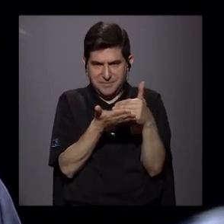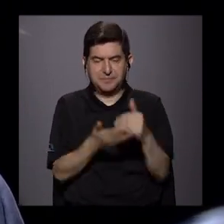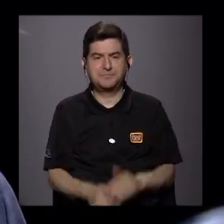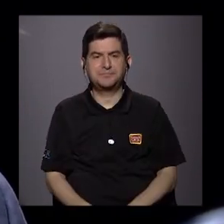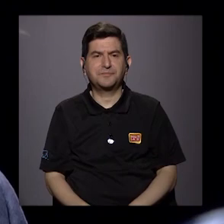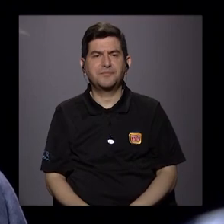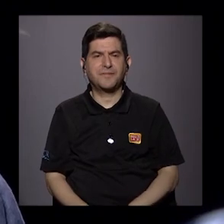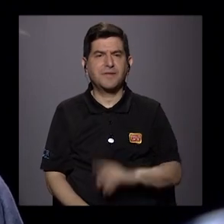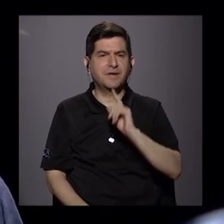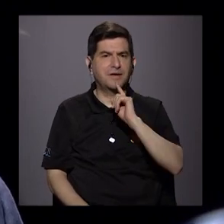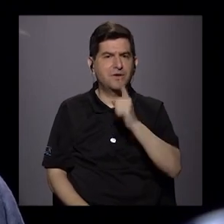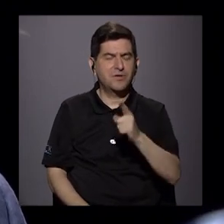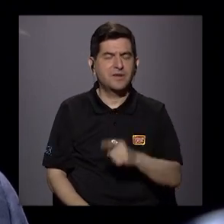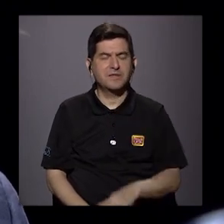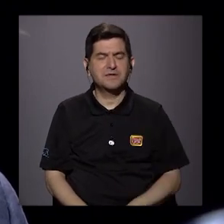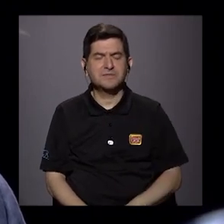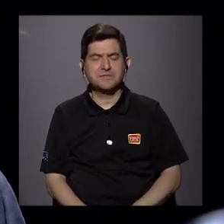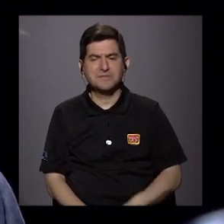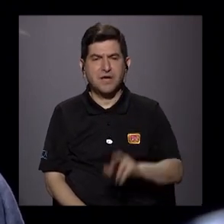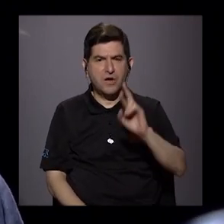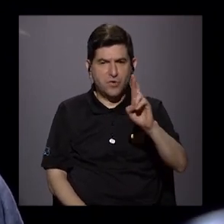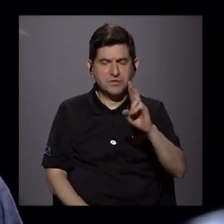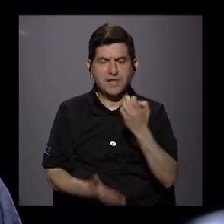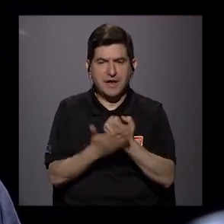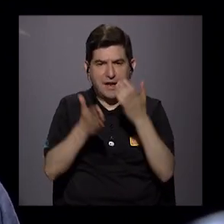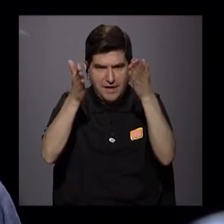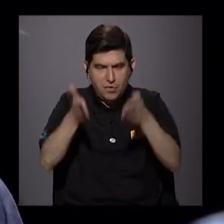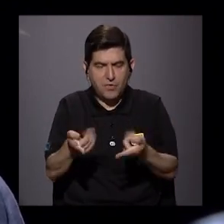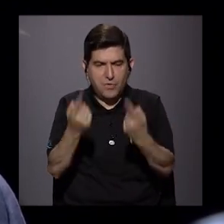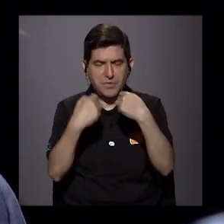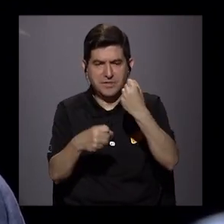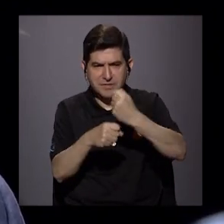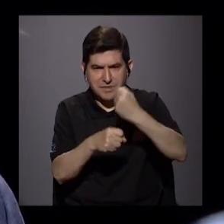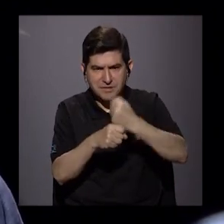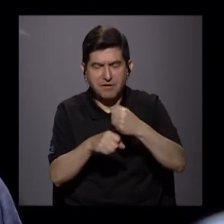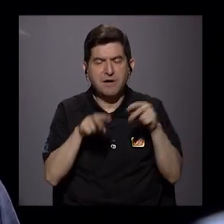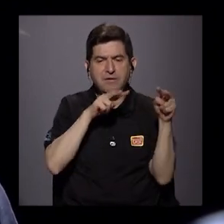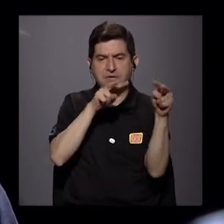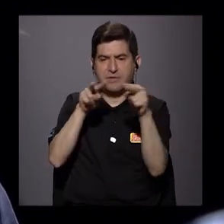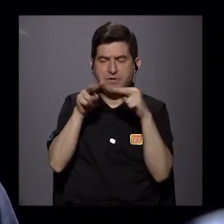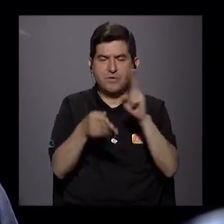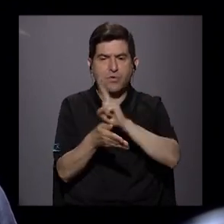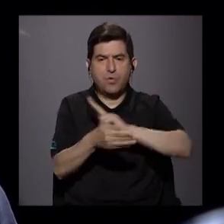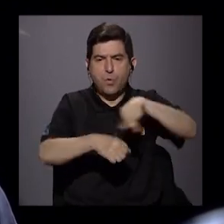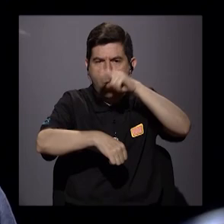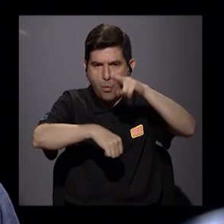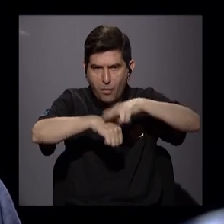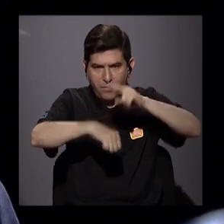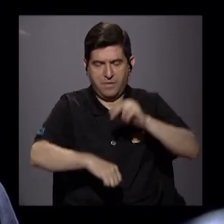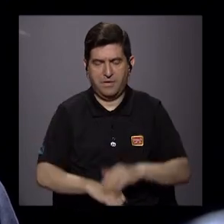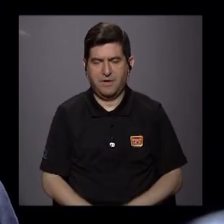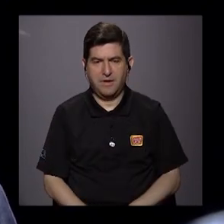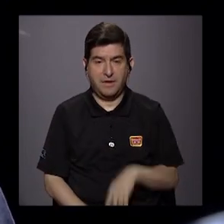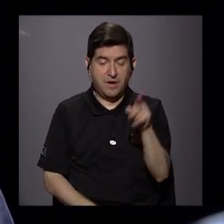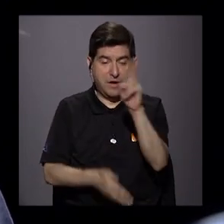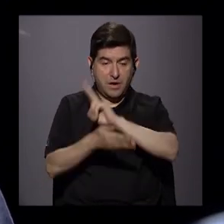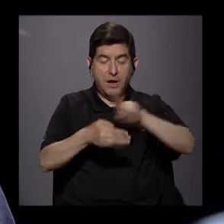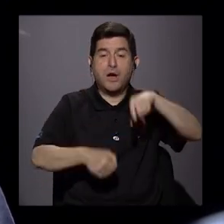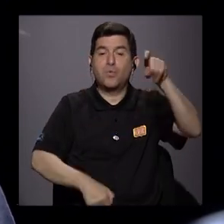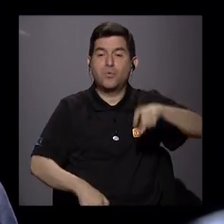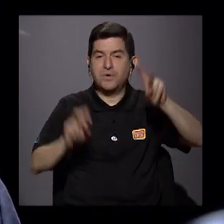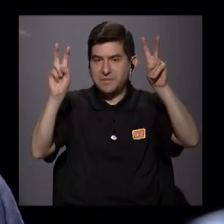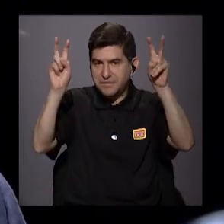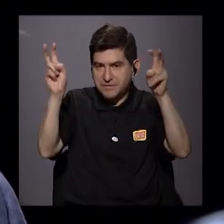algo que plantea Roxana, una economista que viene trabajando desde un observatorio en la Universidad Nacional. Esa universidad